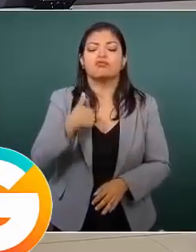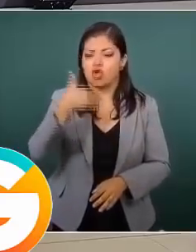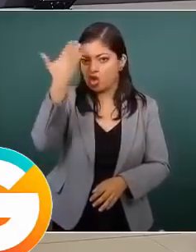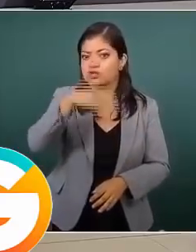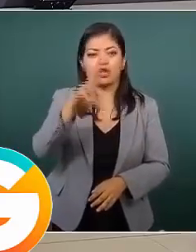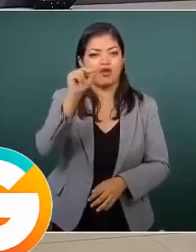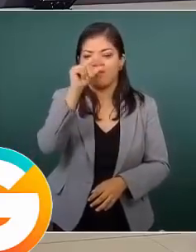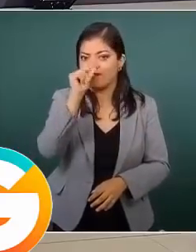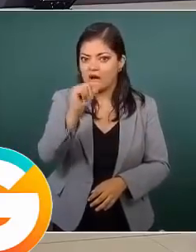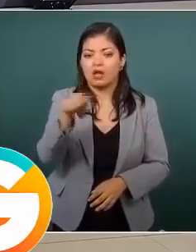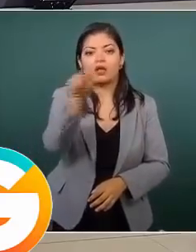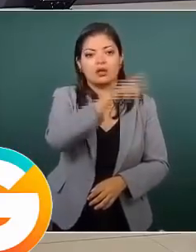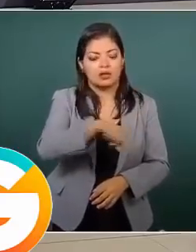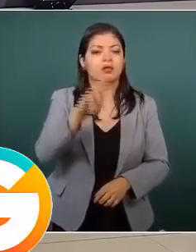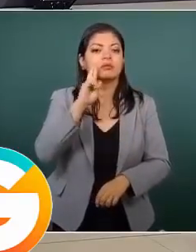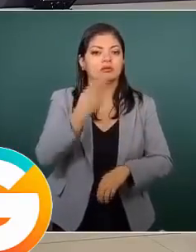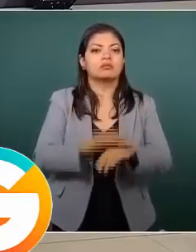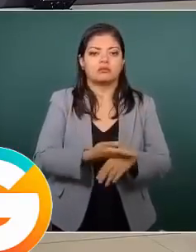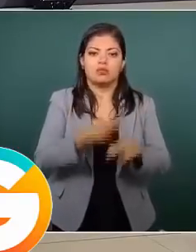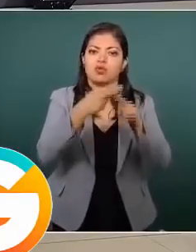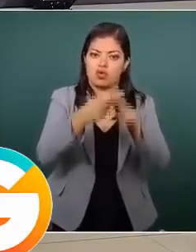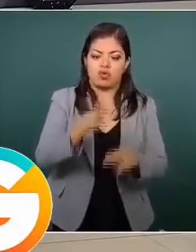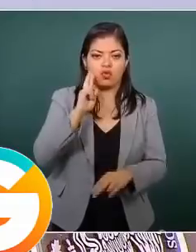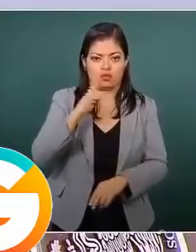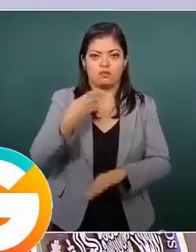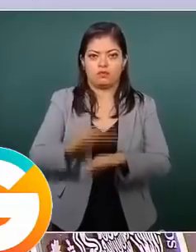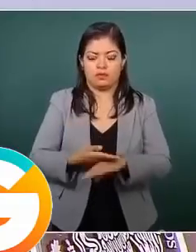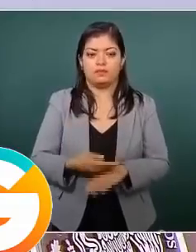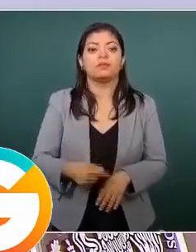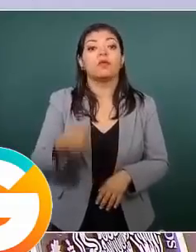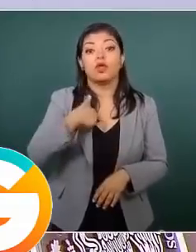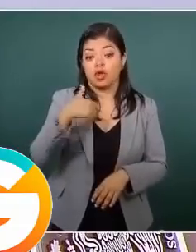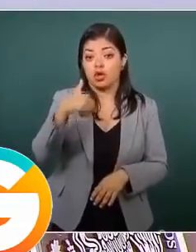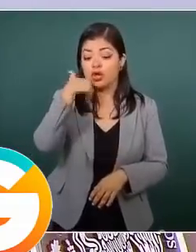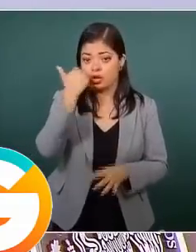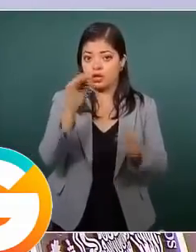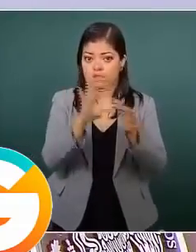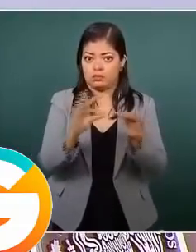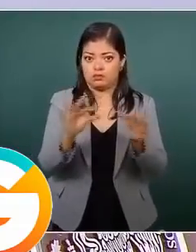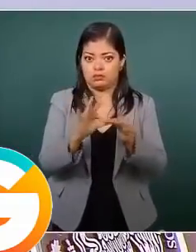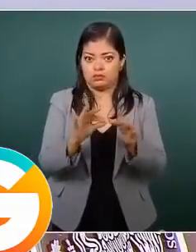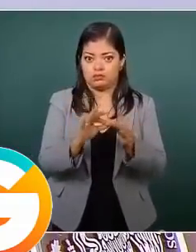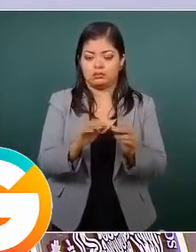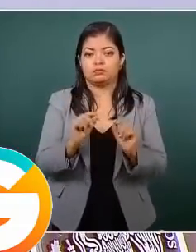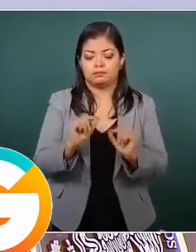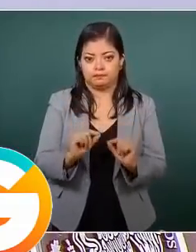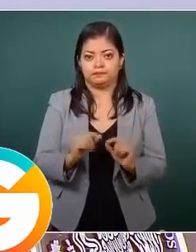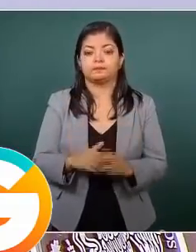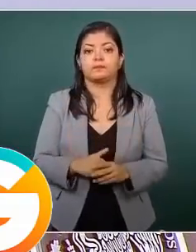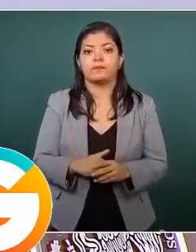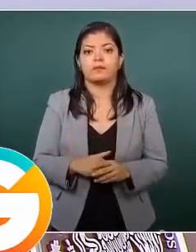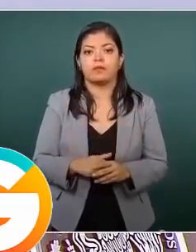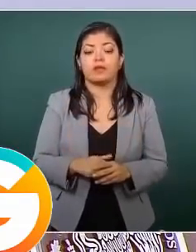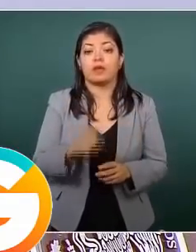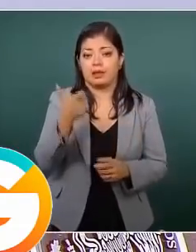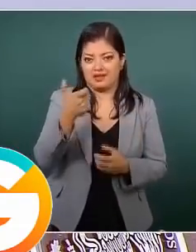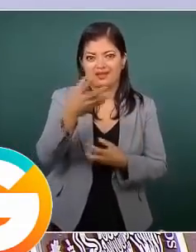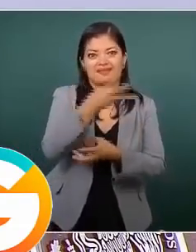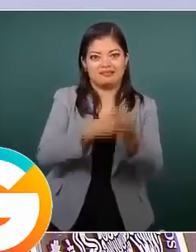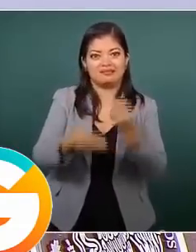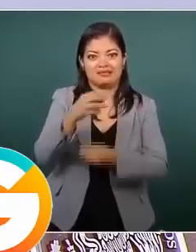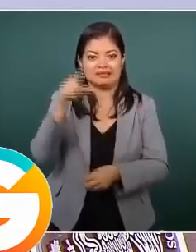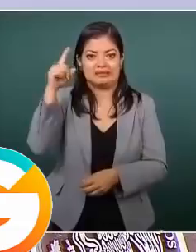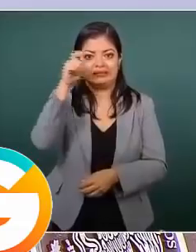quien cumplirá con su responsabilidad. Quiero terminar mi intervención con una última idea. La crisis económica que